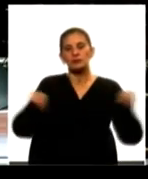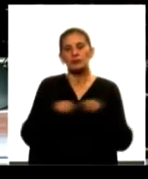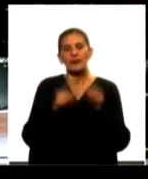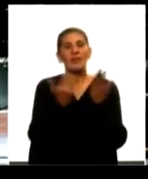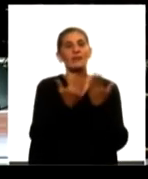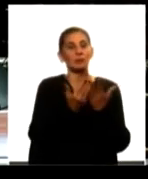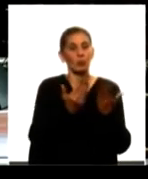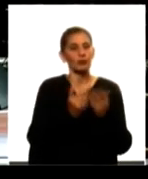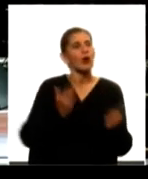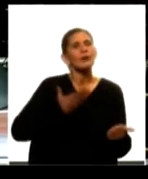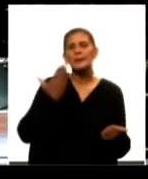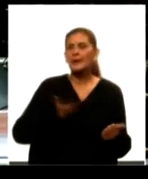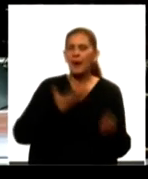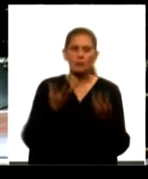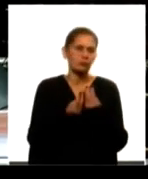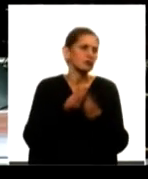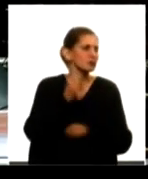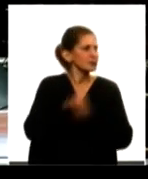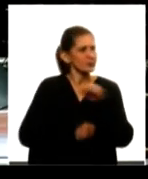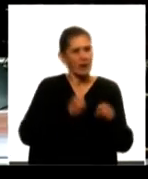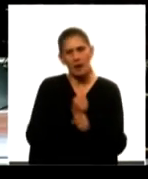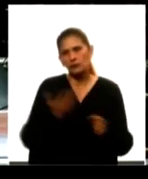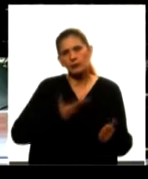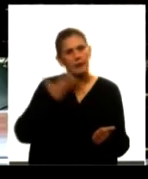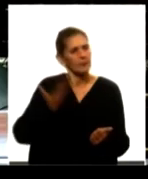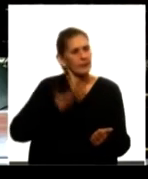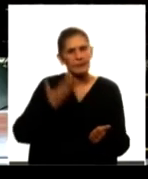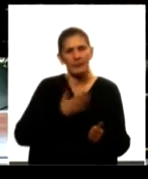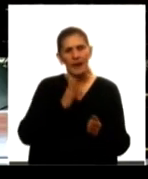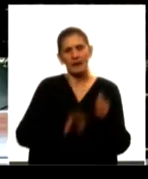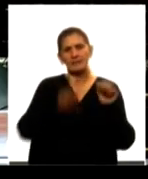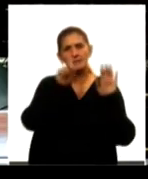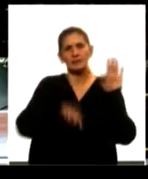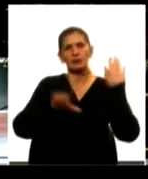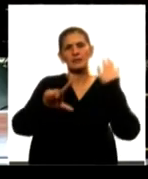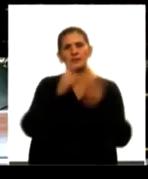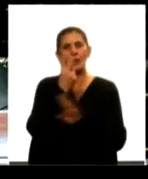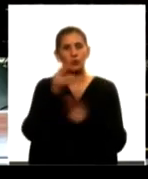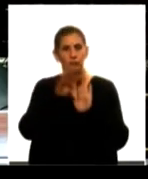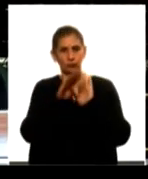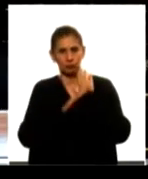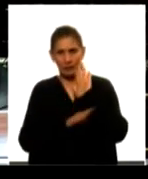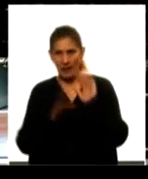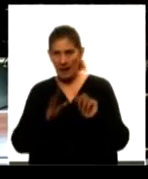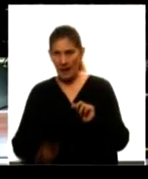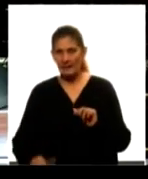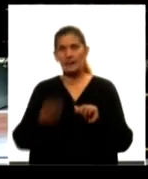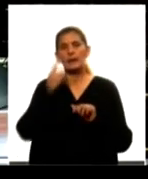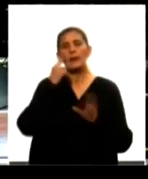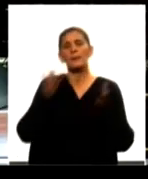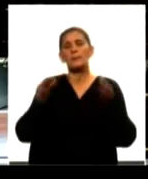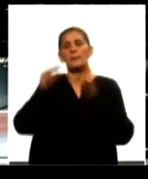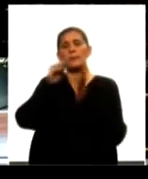Lo hemos reclamado durante muchos años, está en nuestro programa de gobierno en la página 172 pero lo ha estado en la plataforma